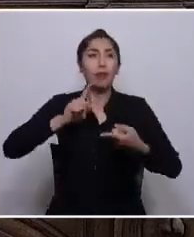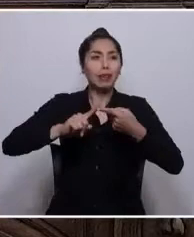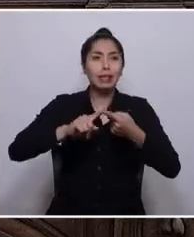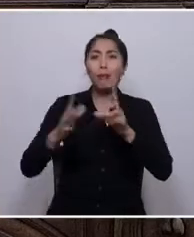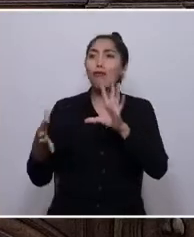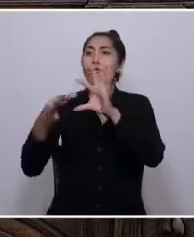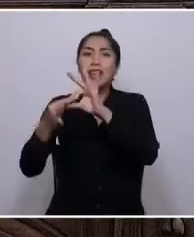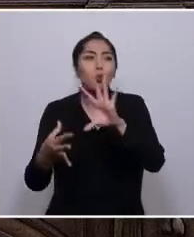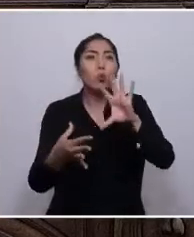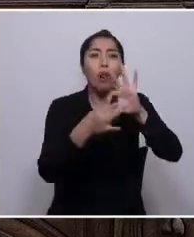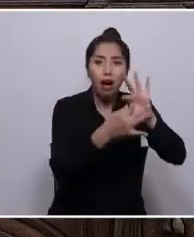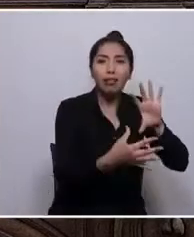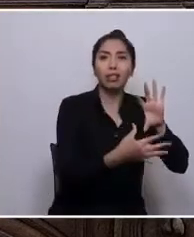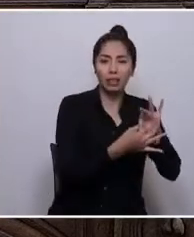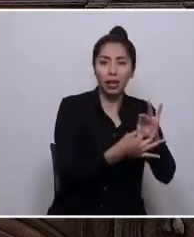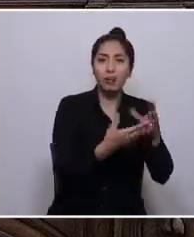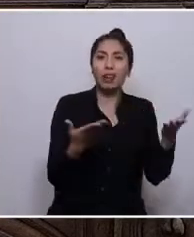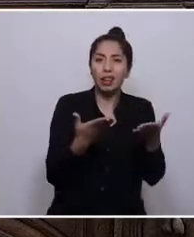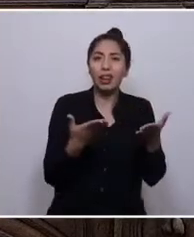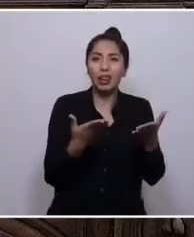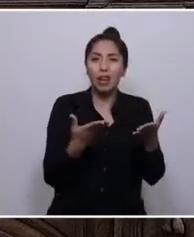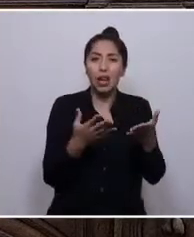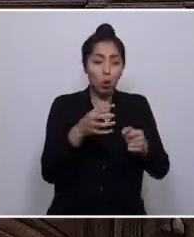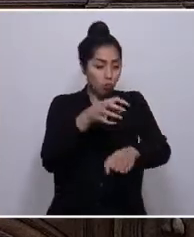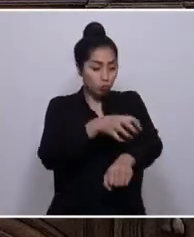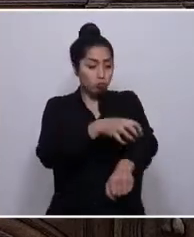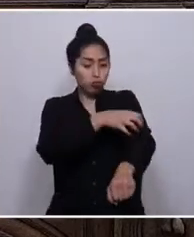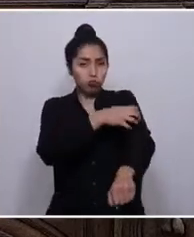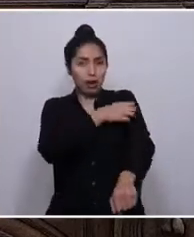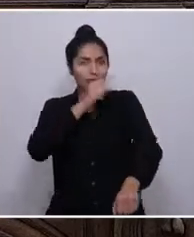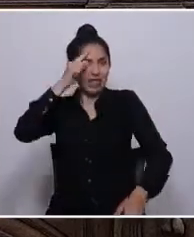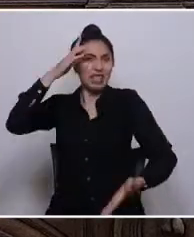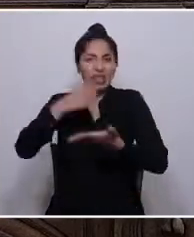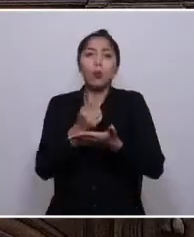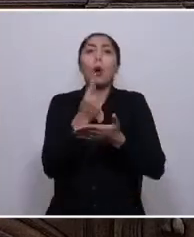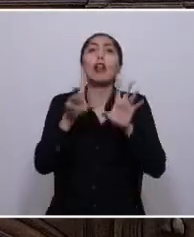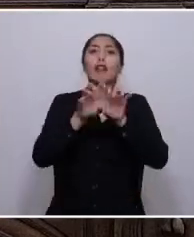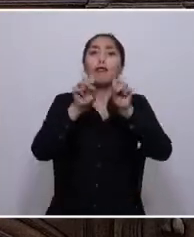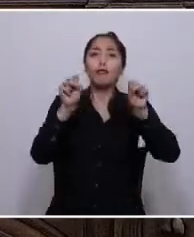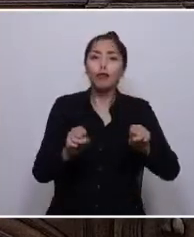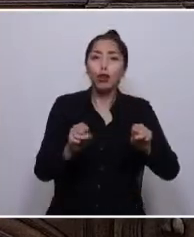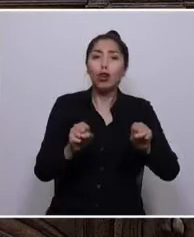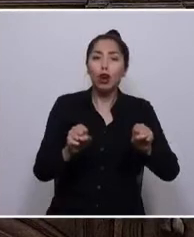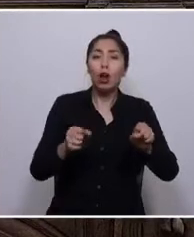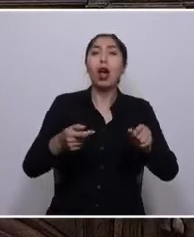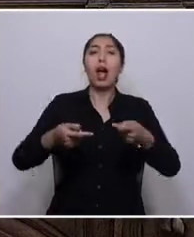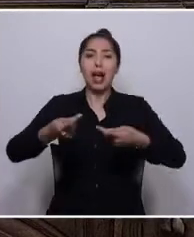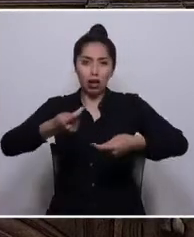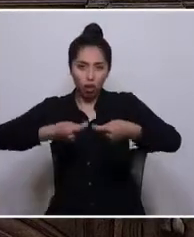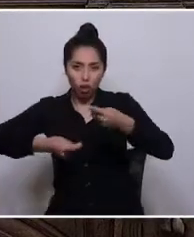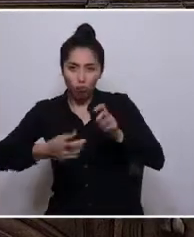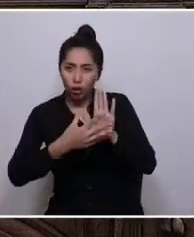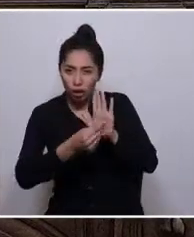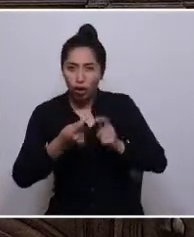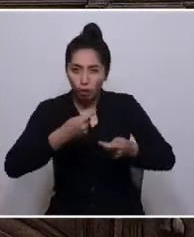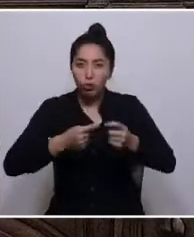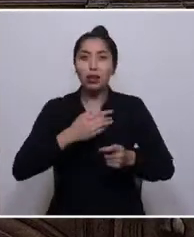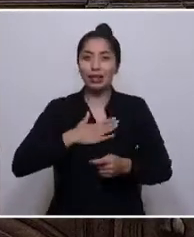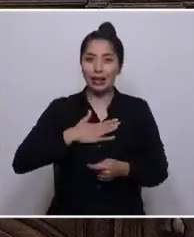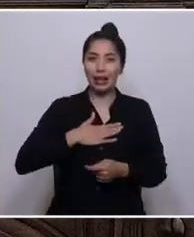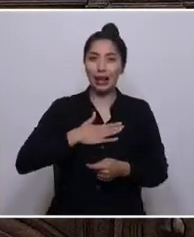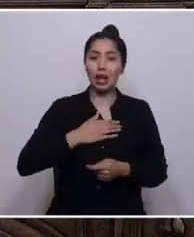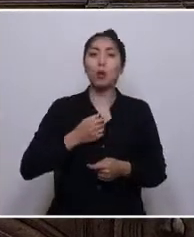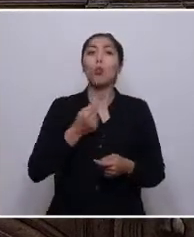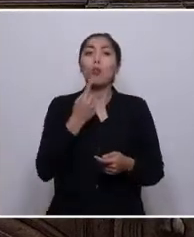incidente, para que los territorios puedan decidir qué modelo económico territorial es el que queremos, sus dimensiones y sus límites.